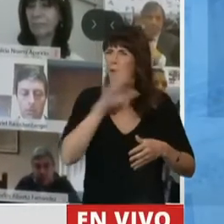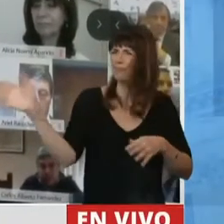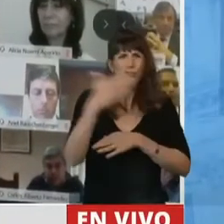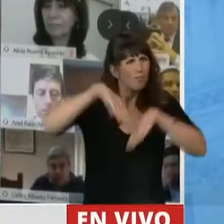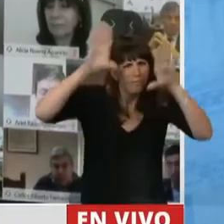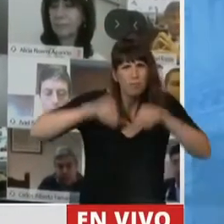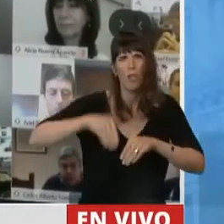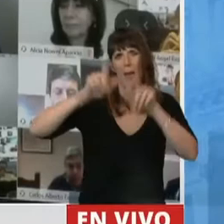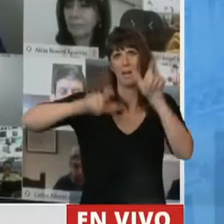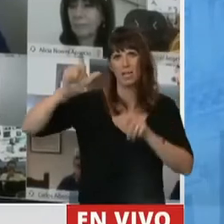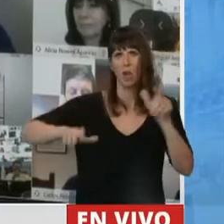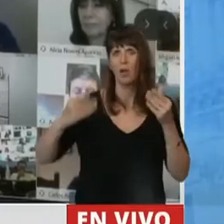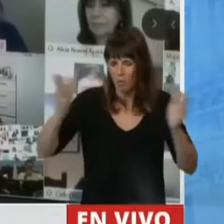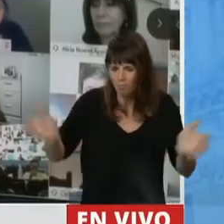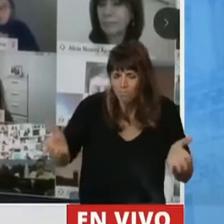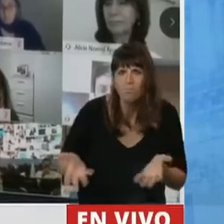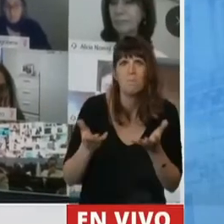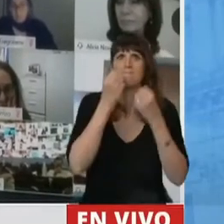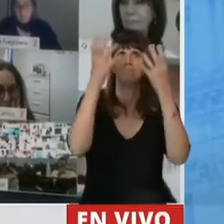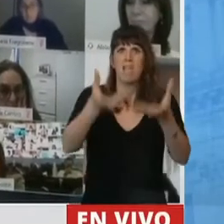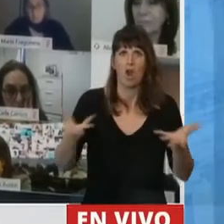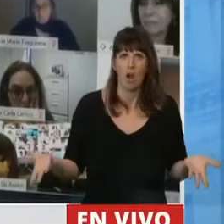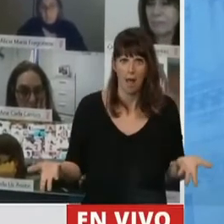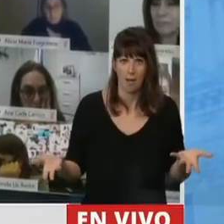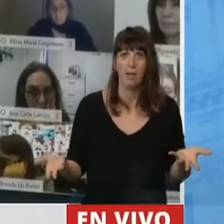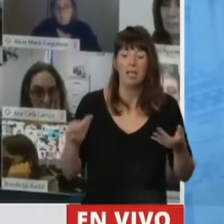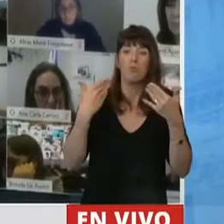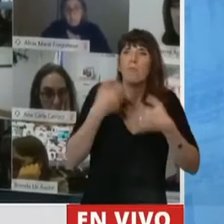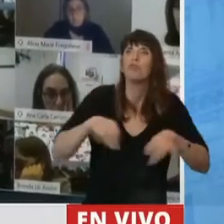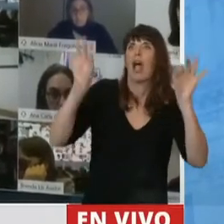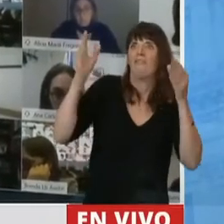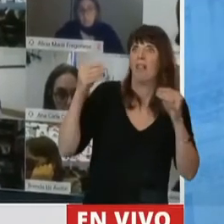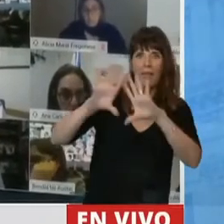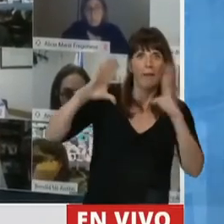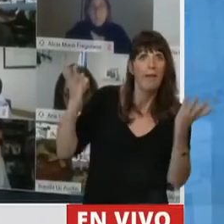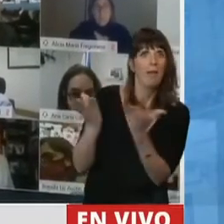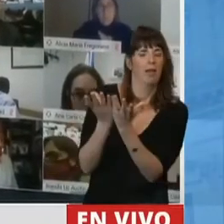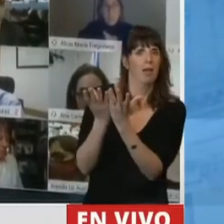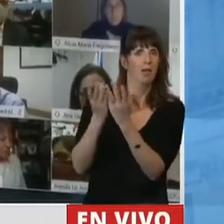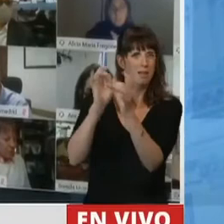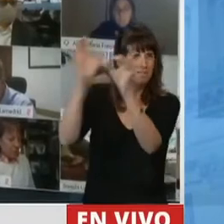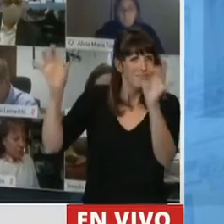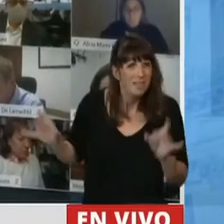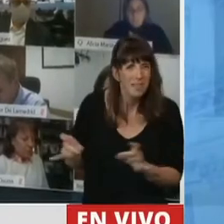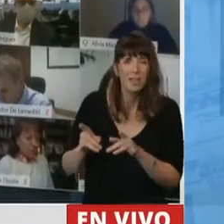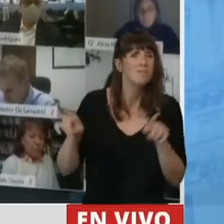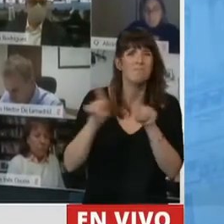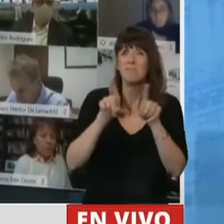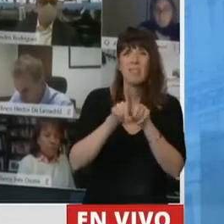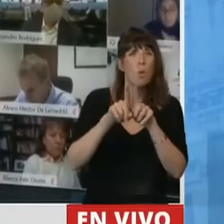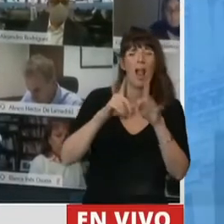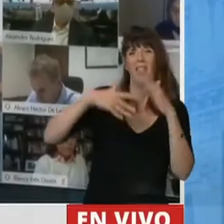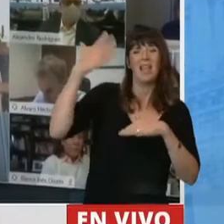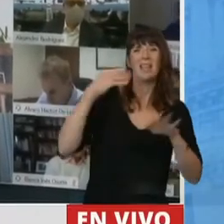en medio, como dice el diputado que me antecedió, de una crisis mundial fenomenal solo comparada a las de los finales del siglo XIX o principios